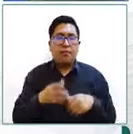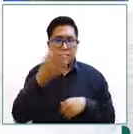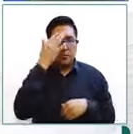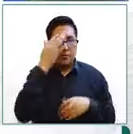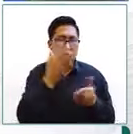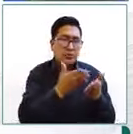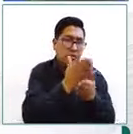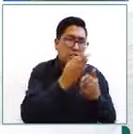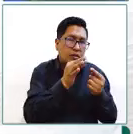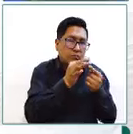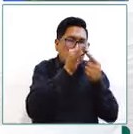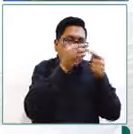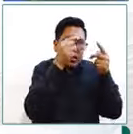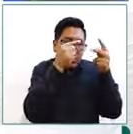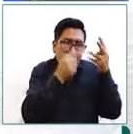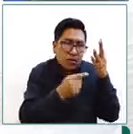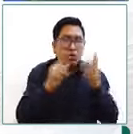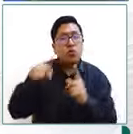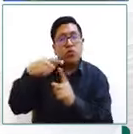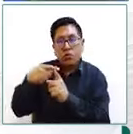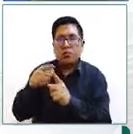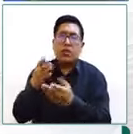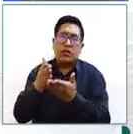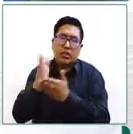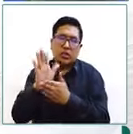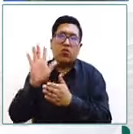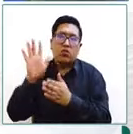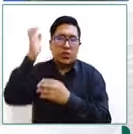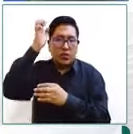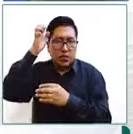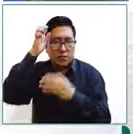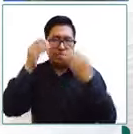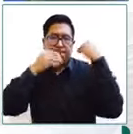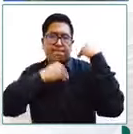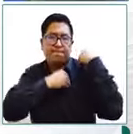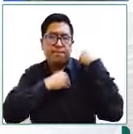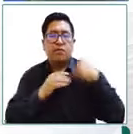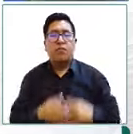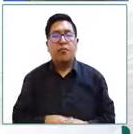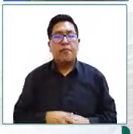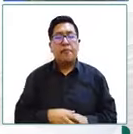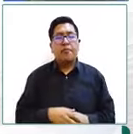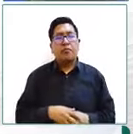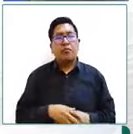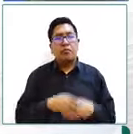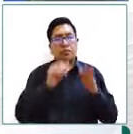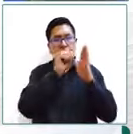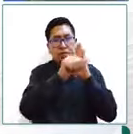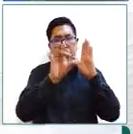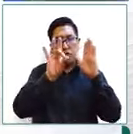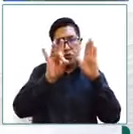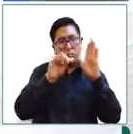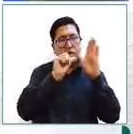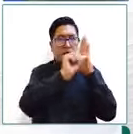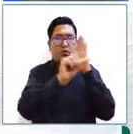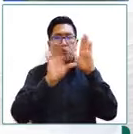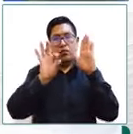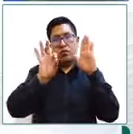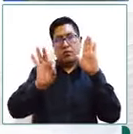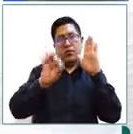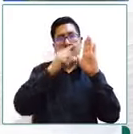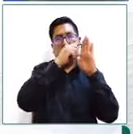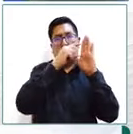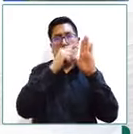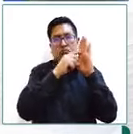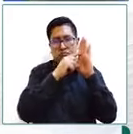específicos que merecen una protección reforzada. Y entre ellos justamente, debo resaltar los artículos 8 y 9, además, por